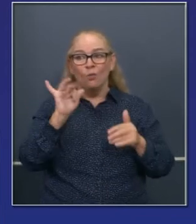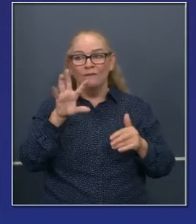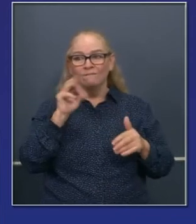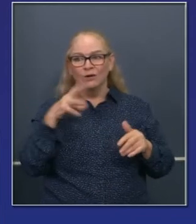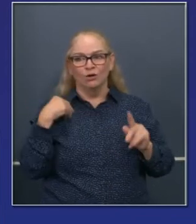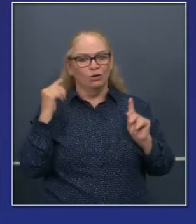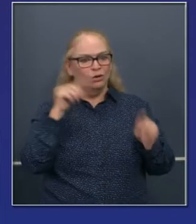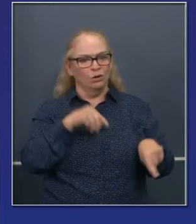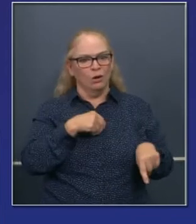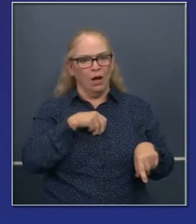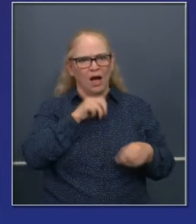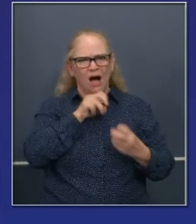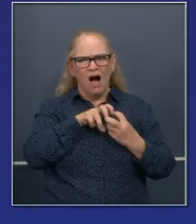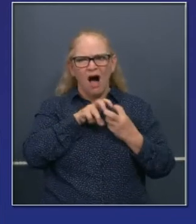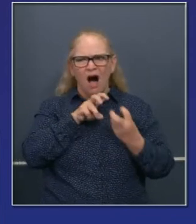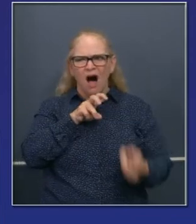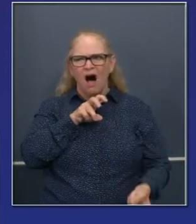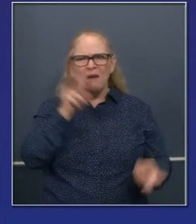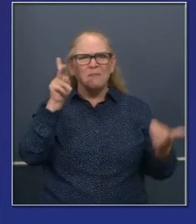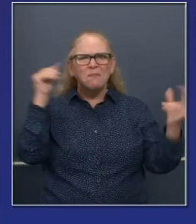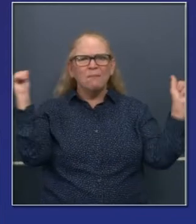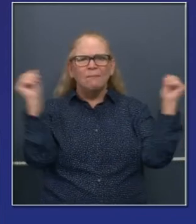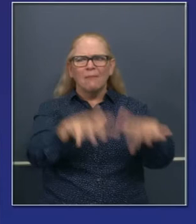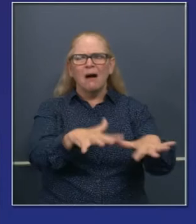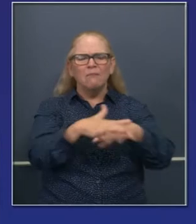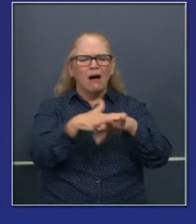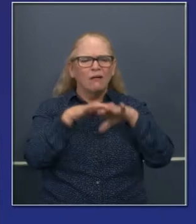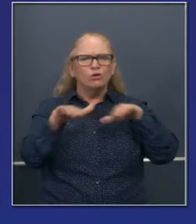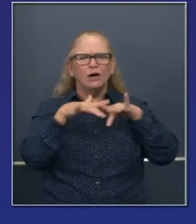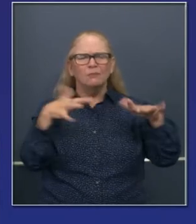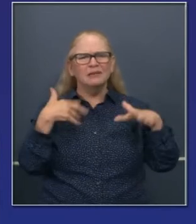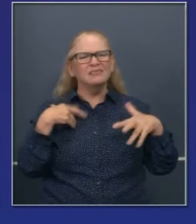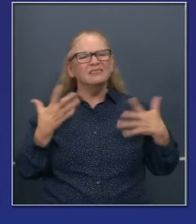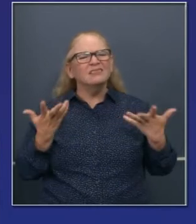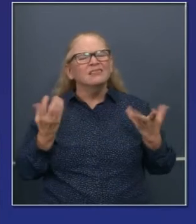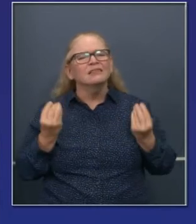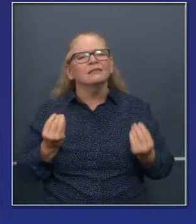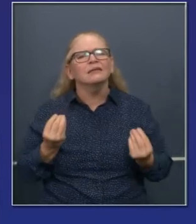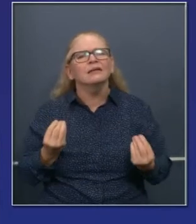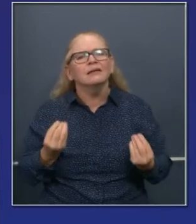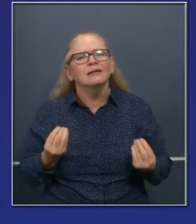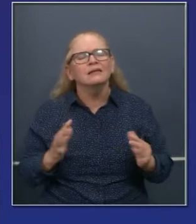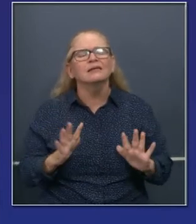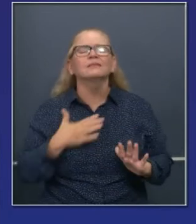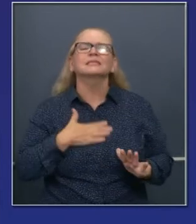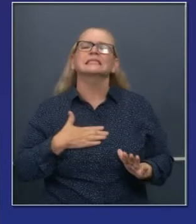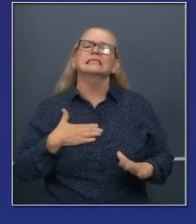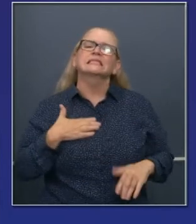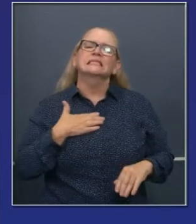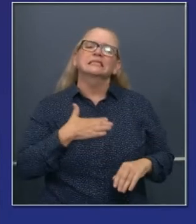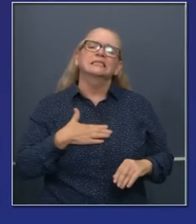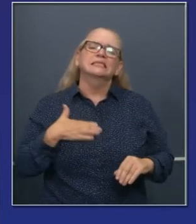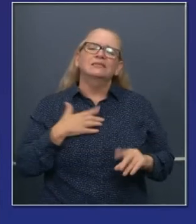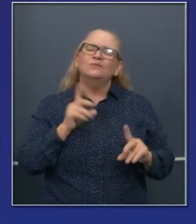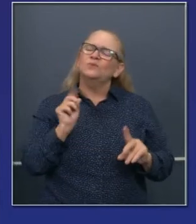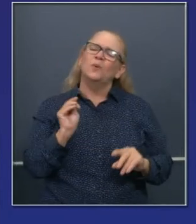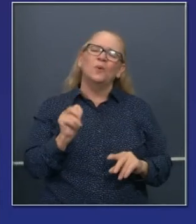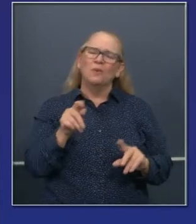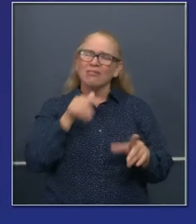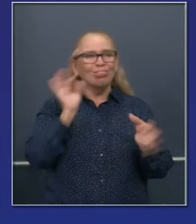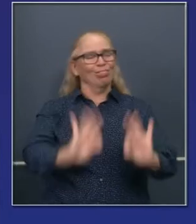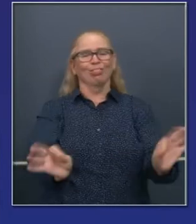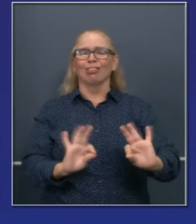vi un grupo en el río el otro día, miles de personas que estaban como si estuviéramos celebrando el Spring Break. Realmente